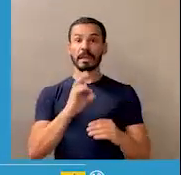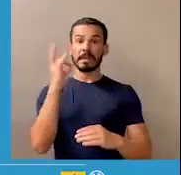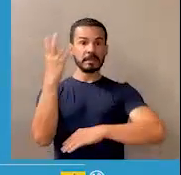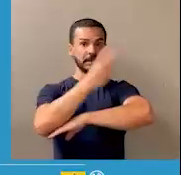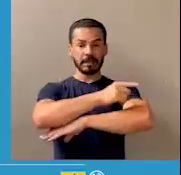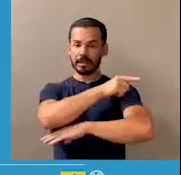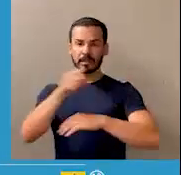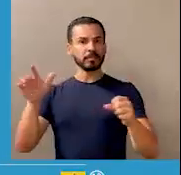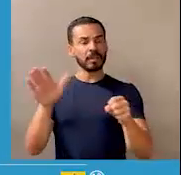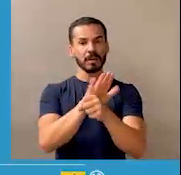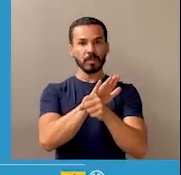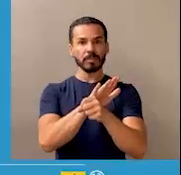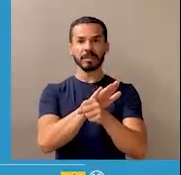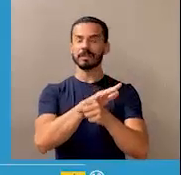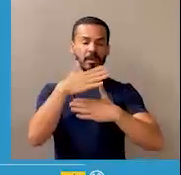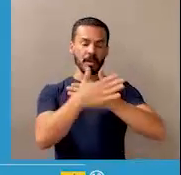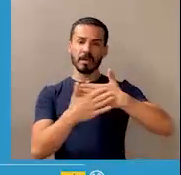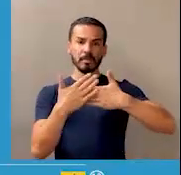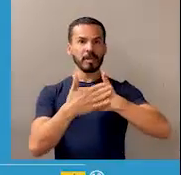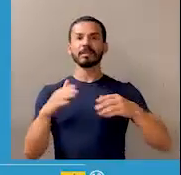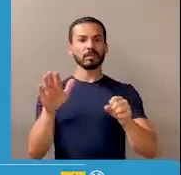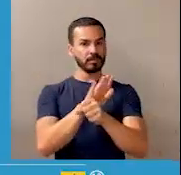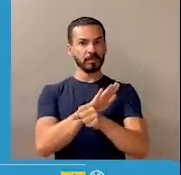7 días de la semana y en todo el país.